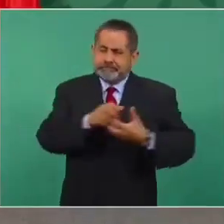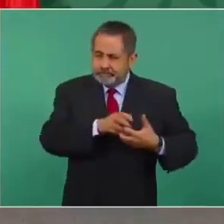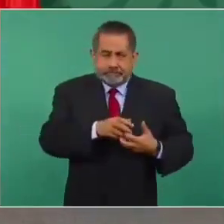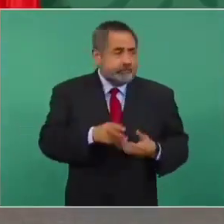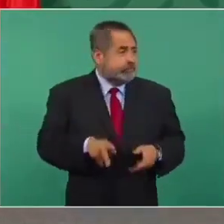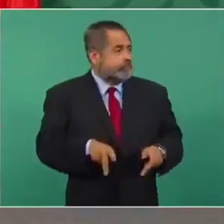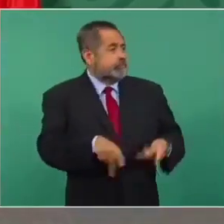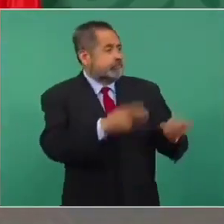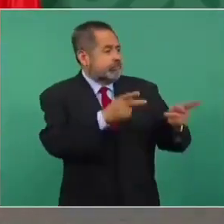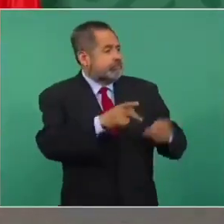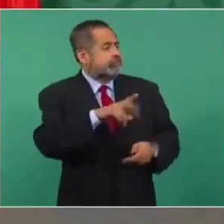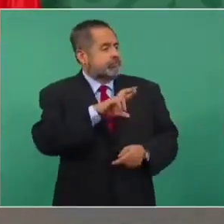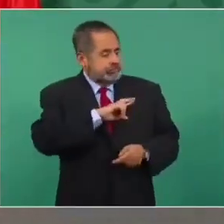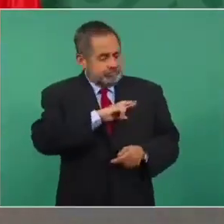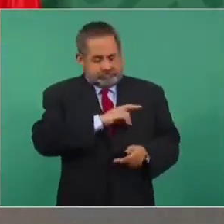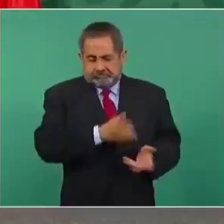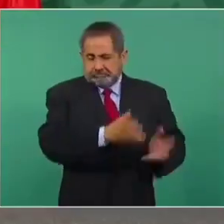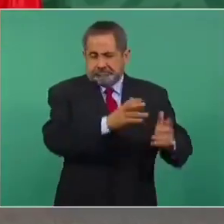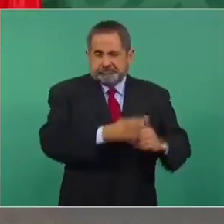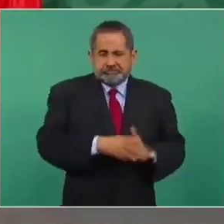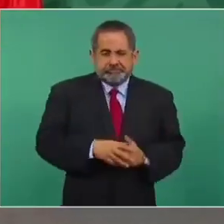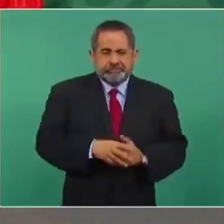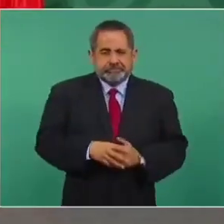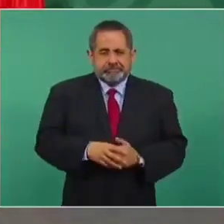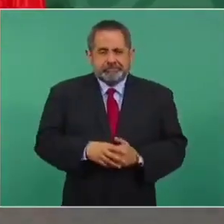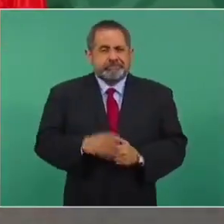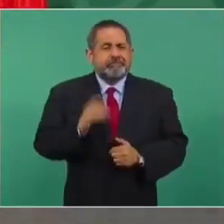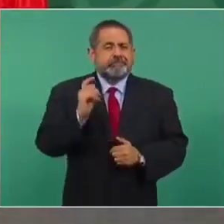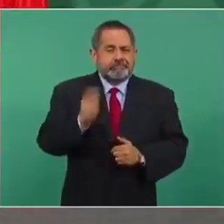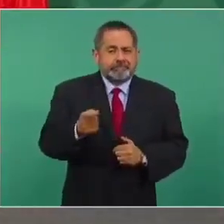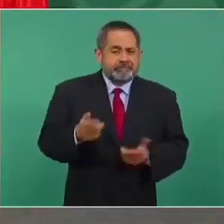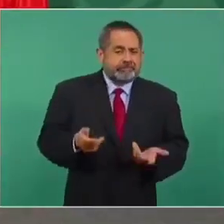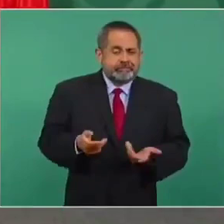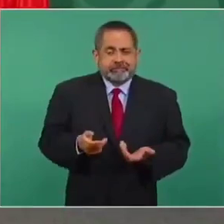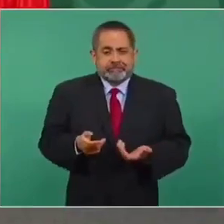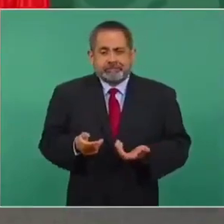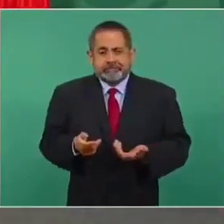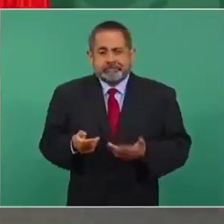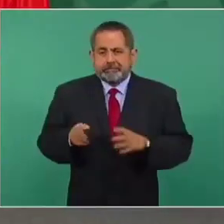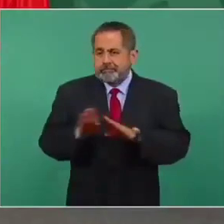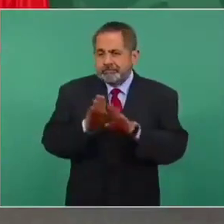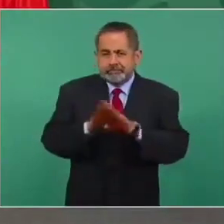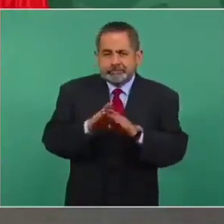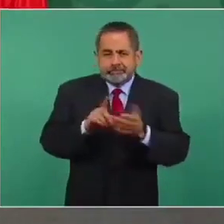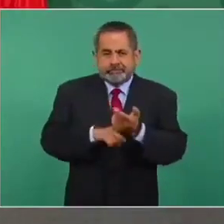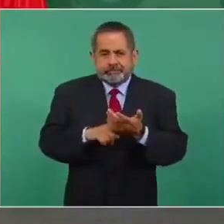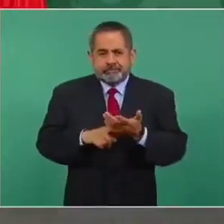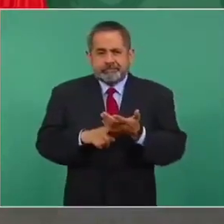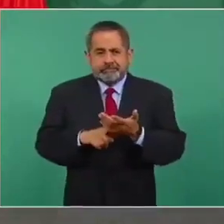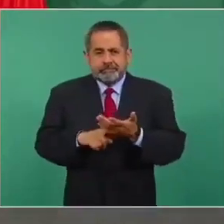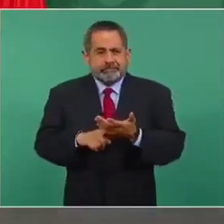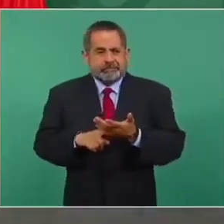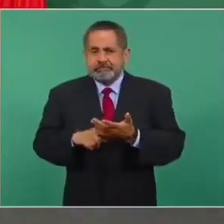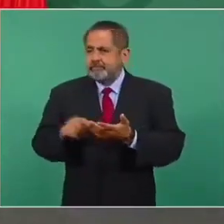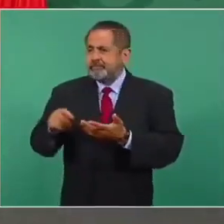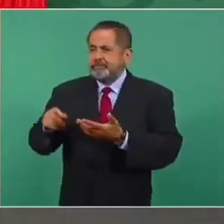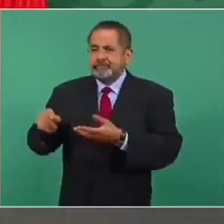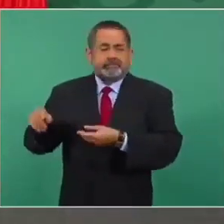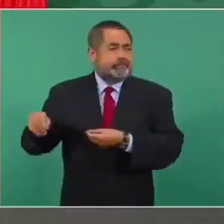socializar pérdidas y privatizar ganancias,